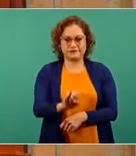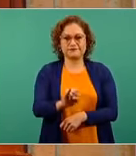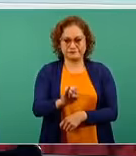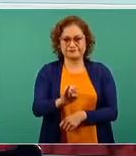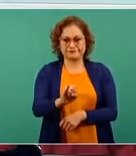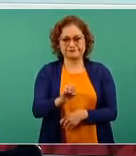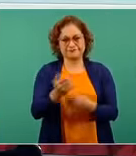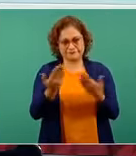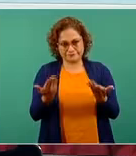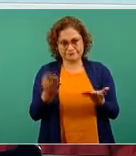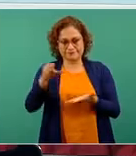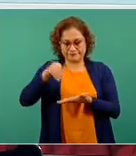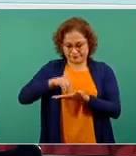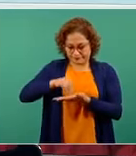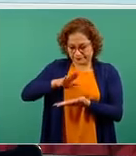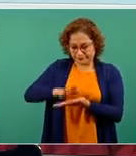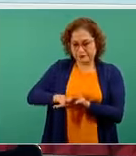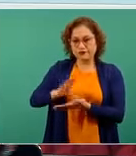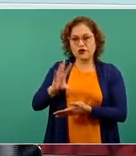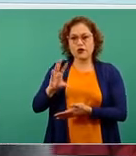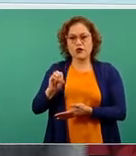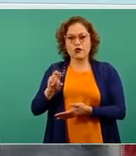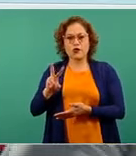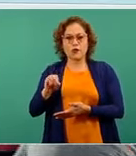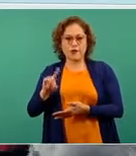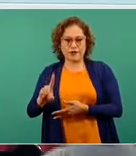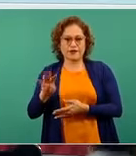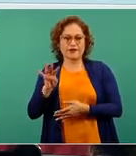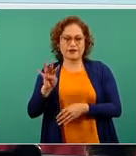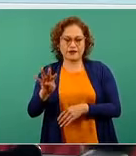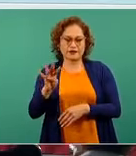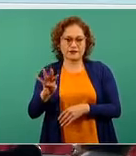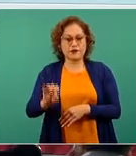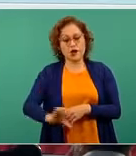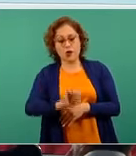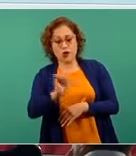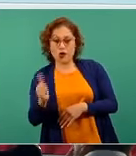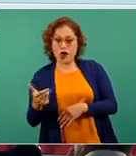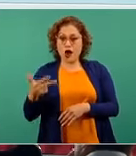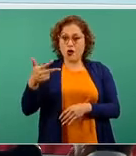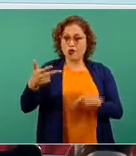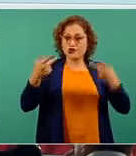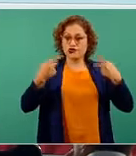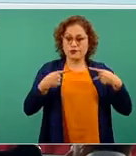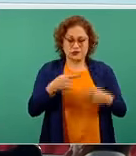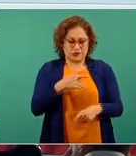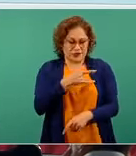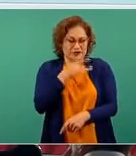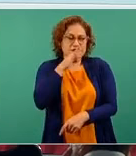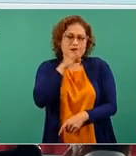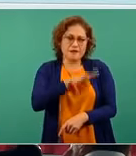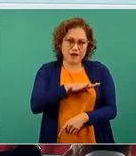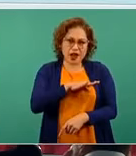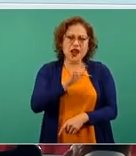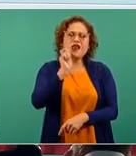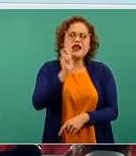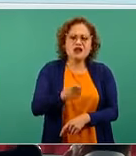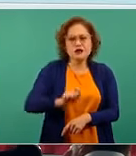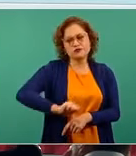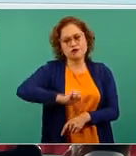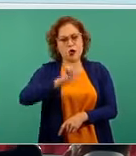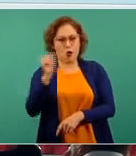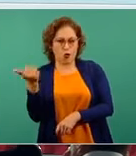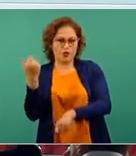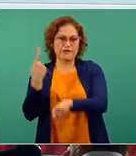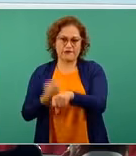por lo tanto son COVID-19. Y ocho personas muy probablemente estén padeciendo la enfermedad por otro tipo de